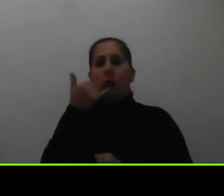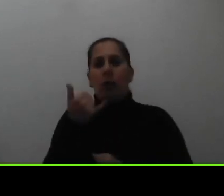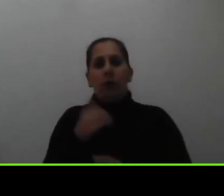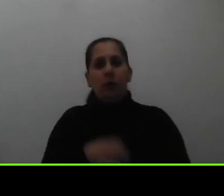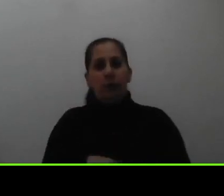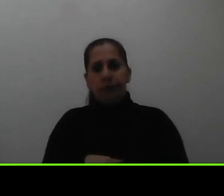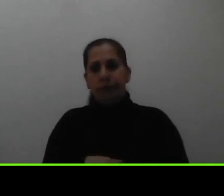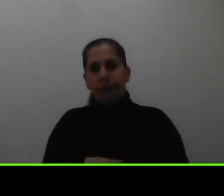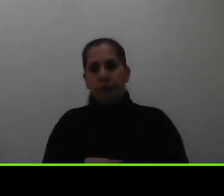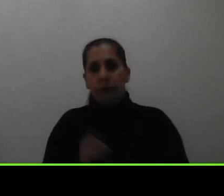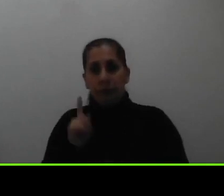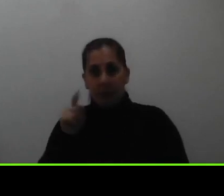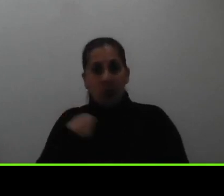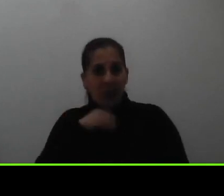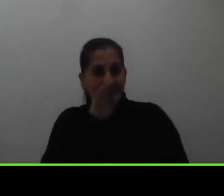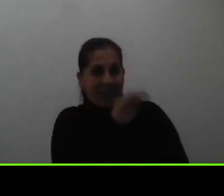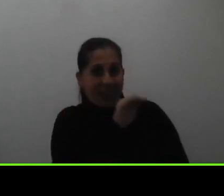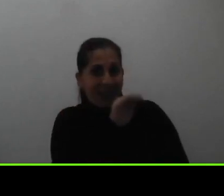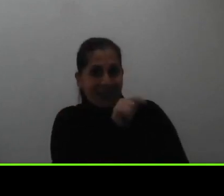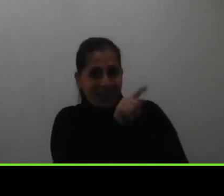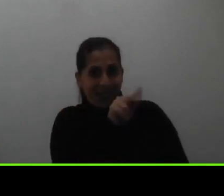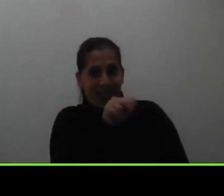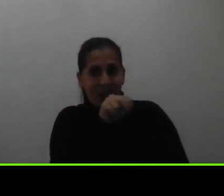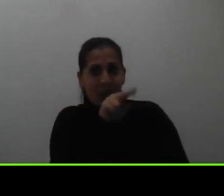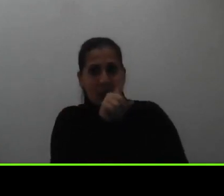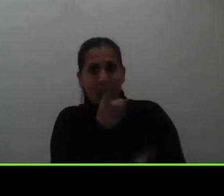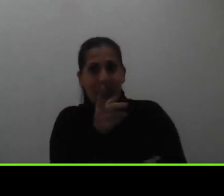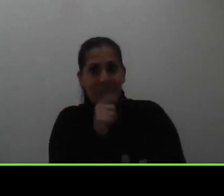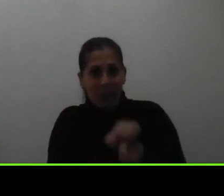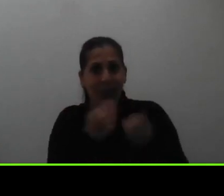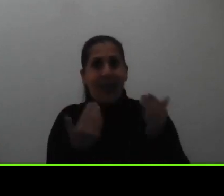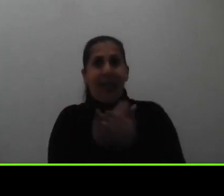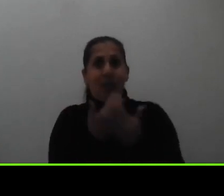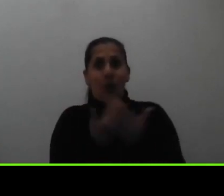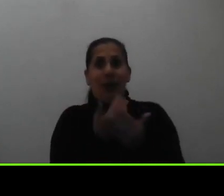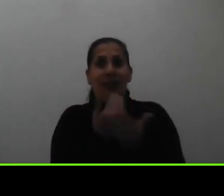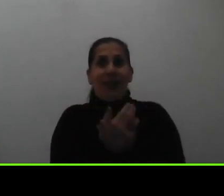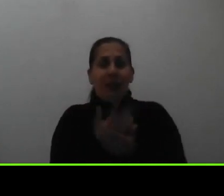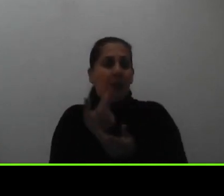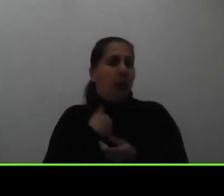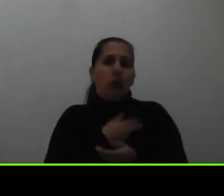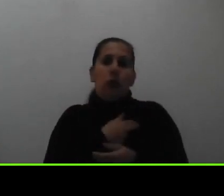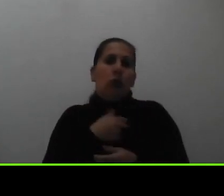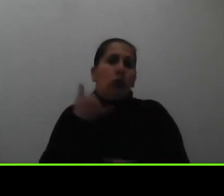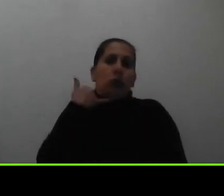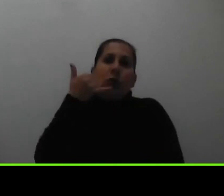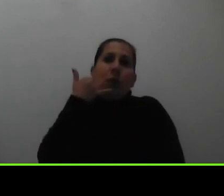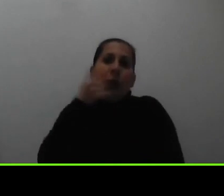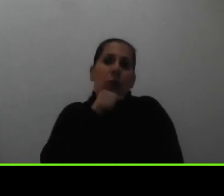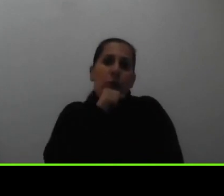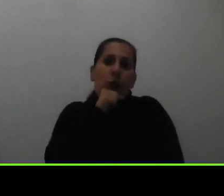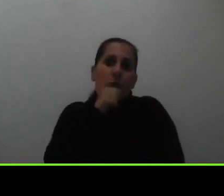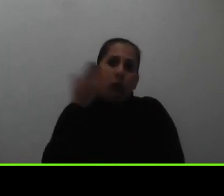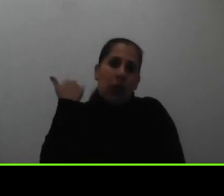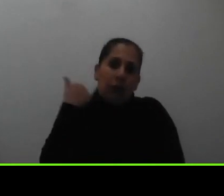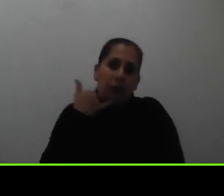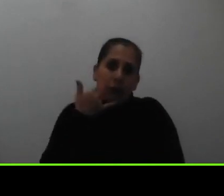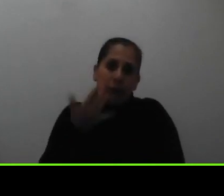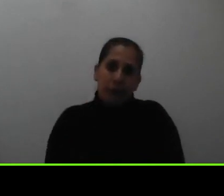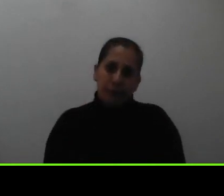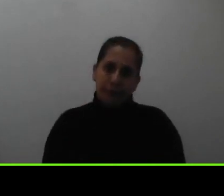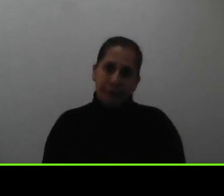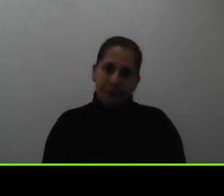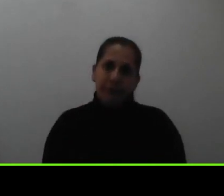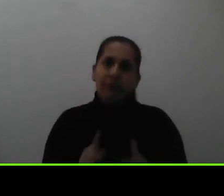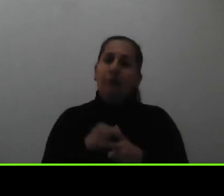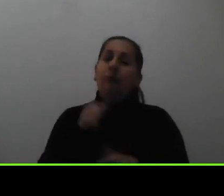actualizarlo en el sistema de la UNED y en becas nosotros les seguiremos llamando al antiguo teléfono entonces es